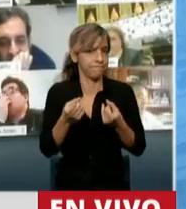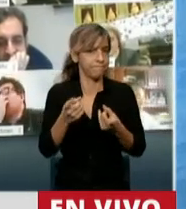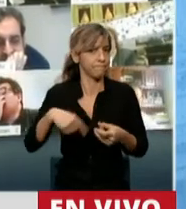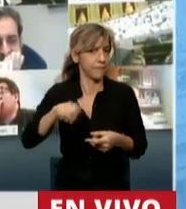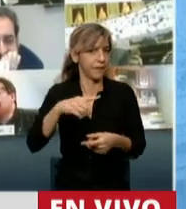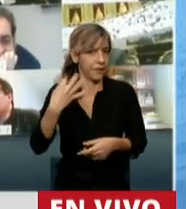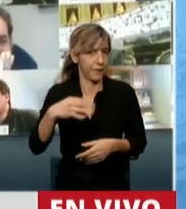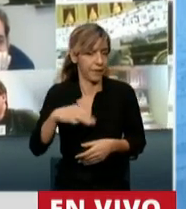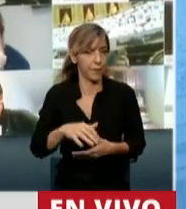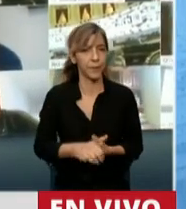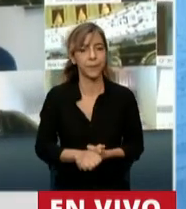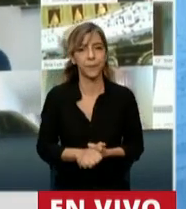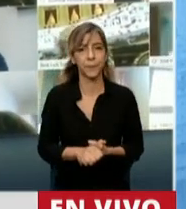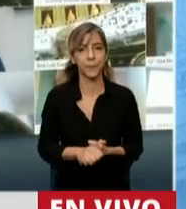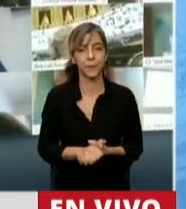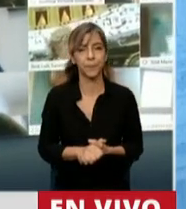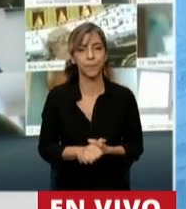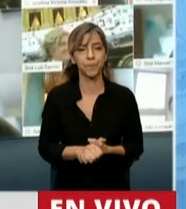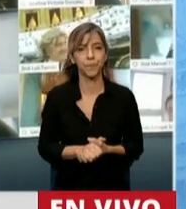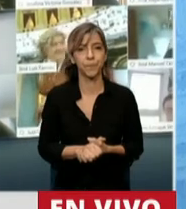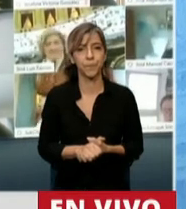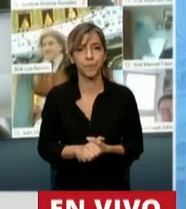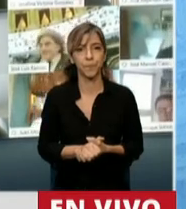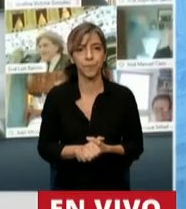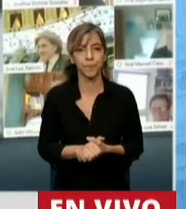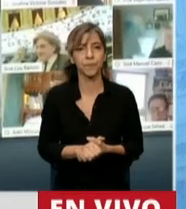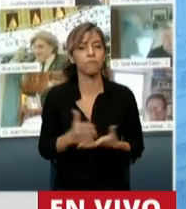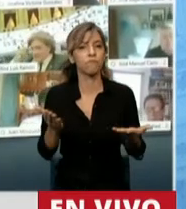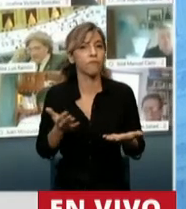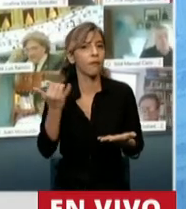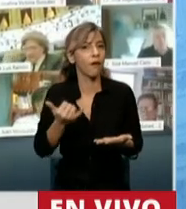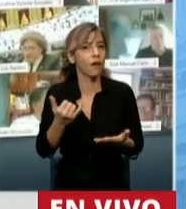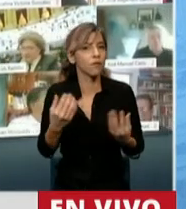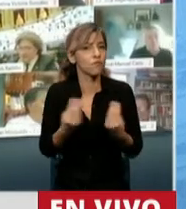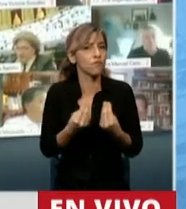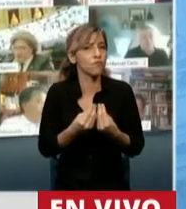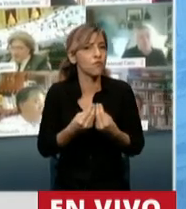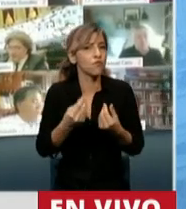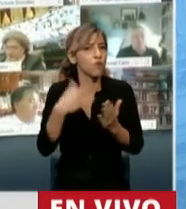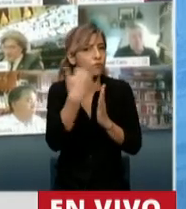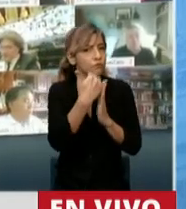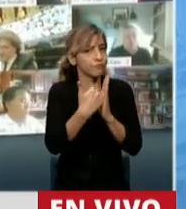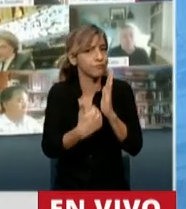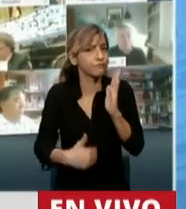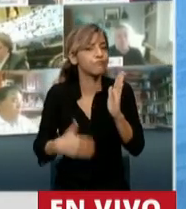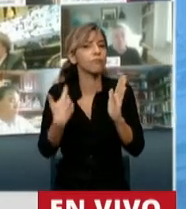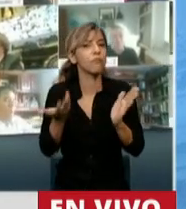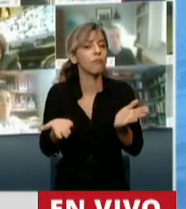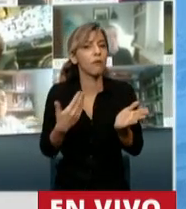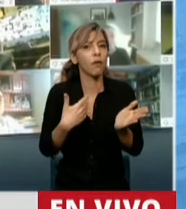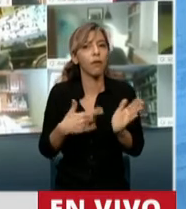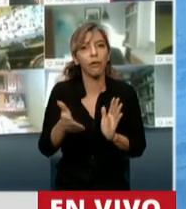tributos, de los cuales 15 de ellos son los que garantizan una recaudación del